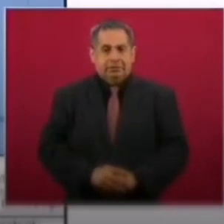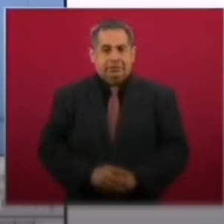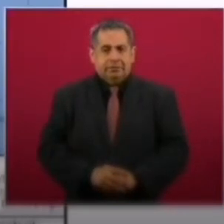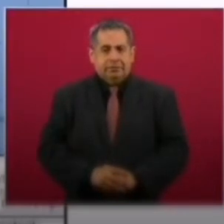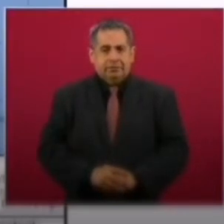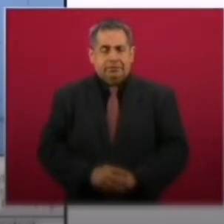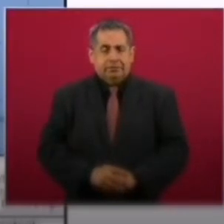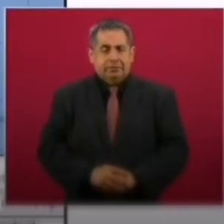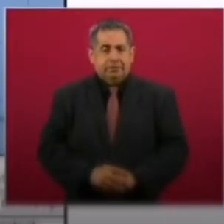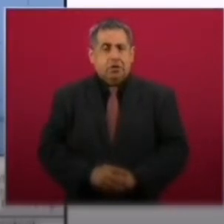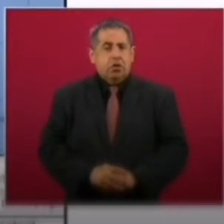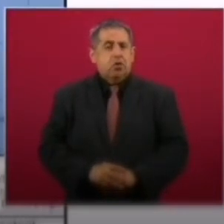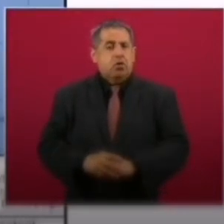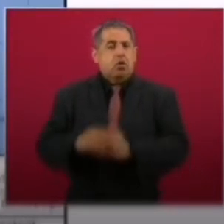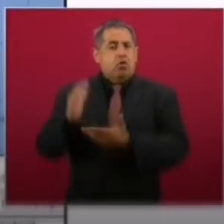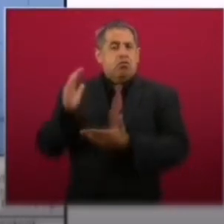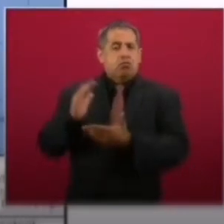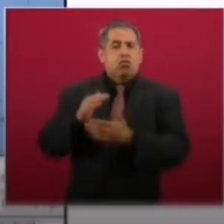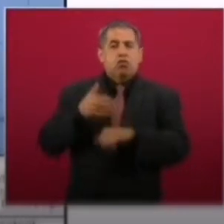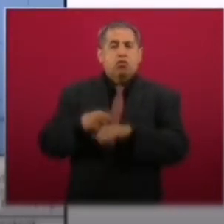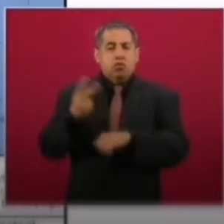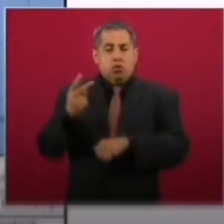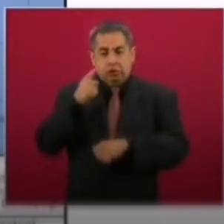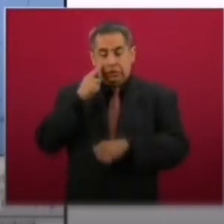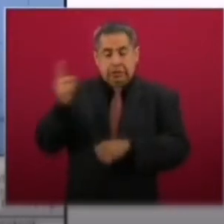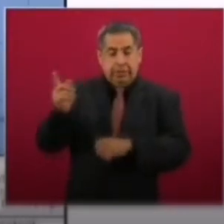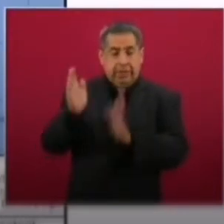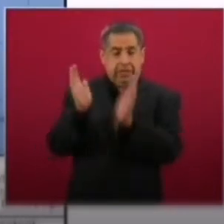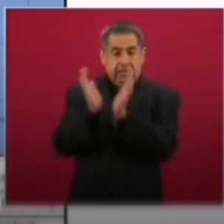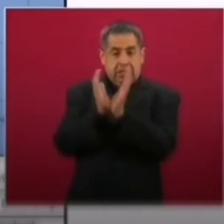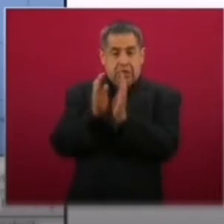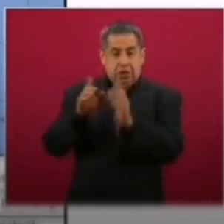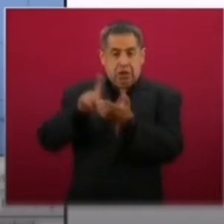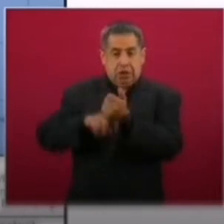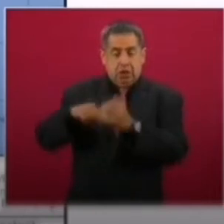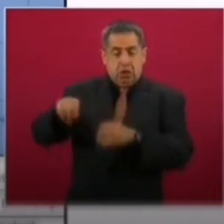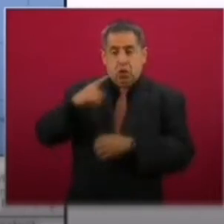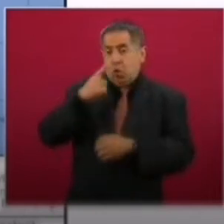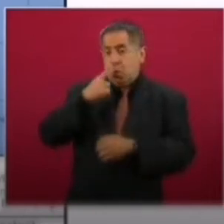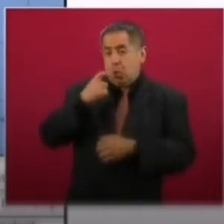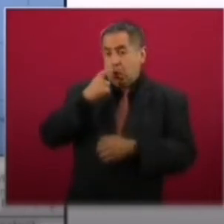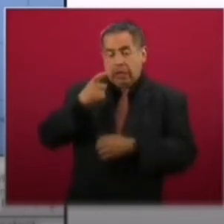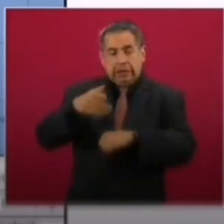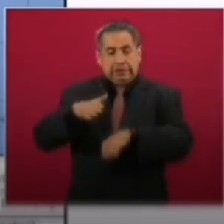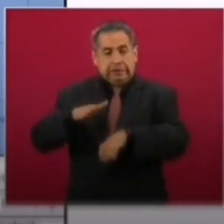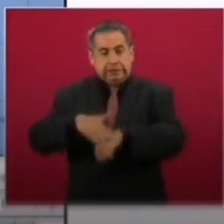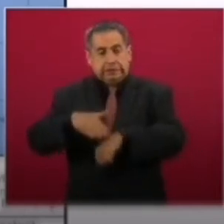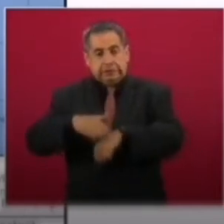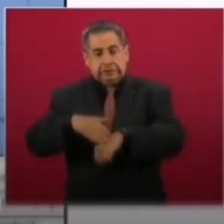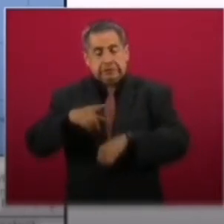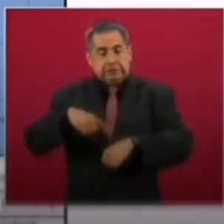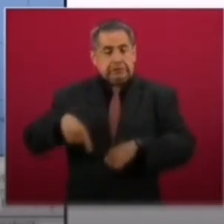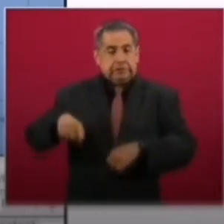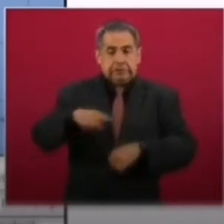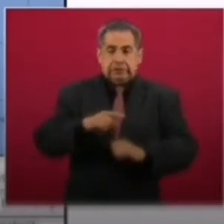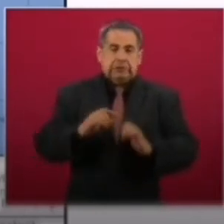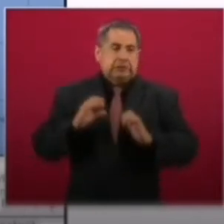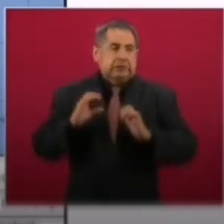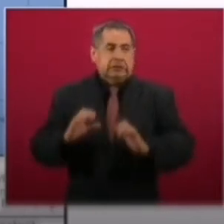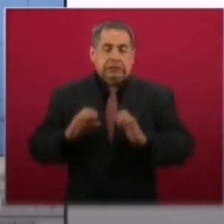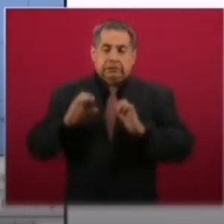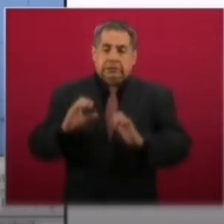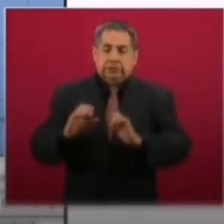Como se ve, la parte roja de la península es la recomendación que se hace para que se tomen las